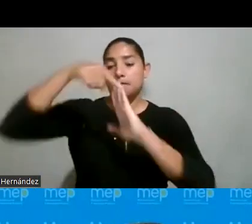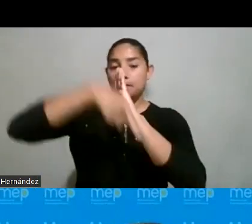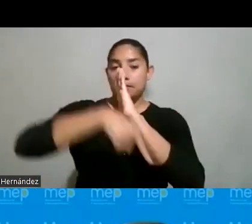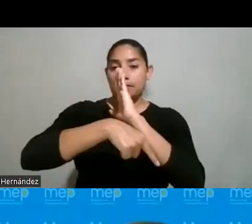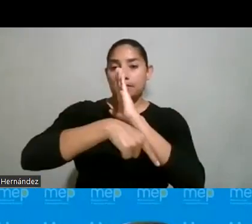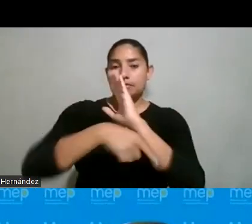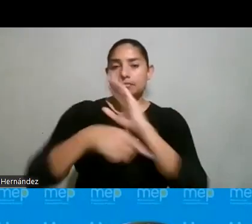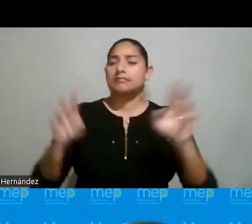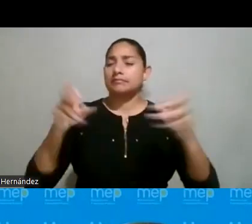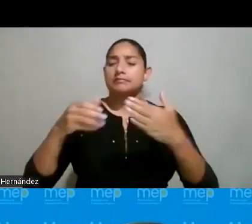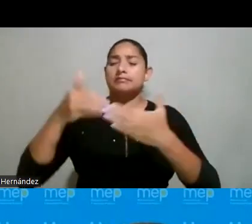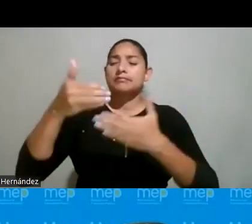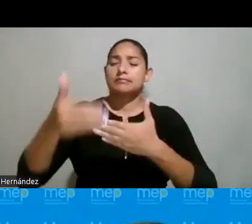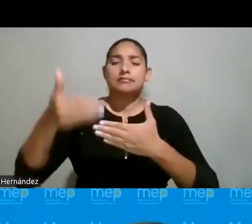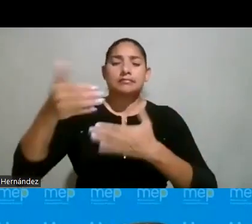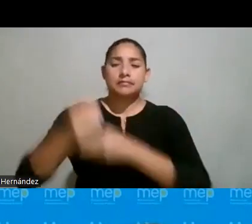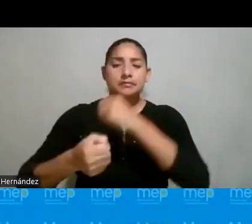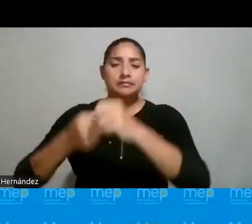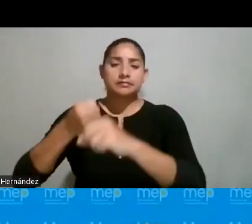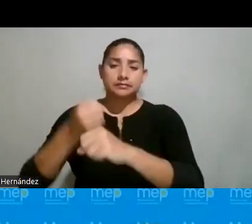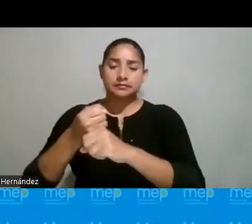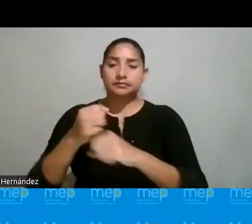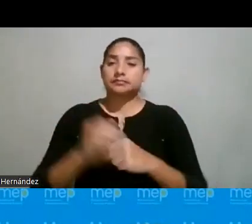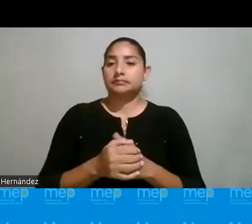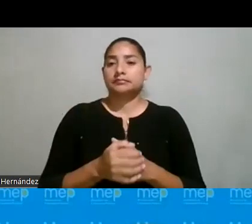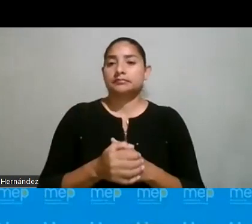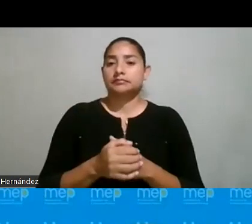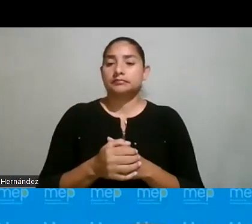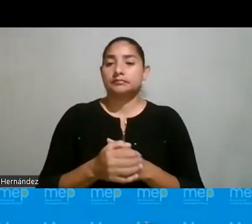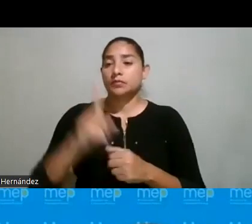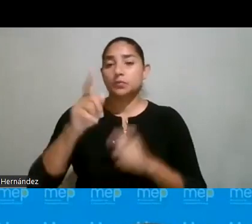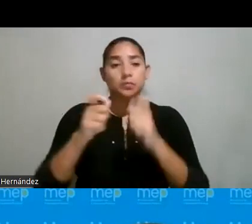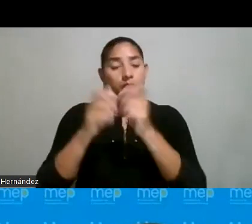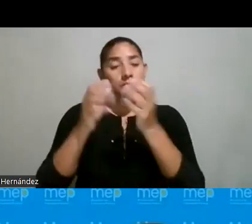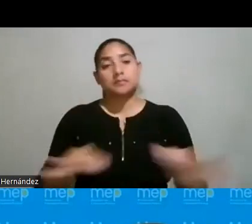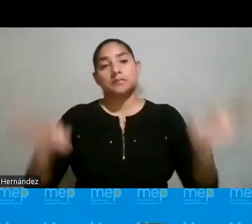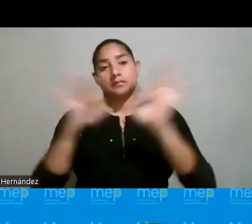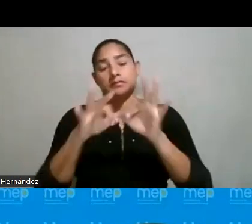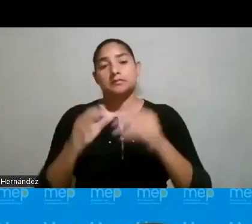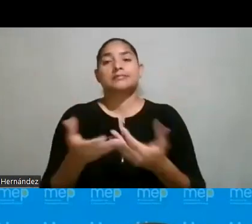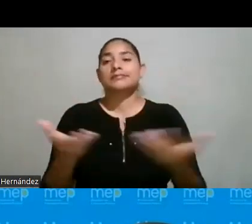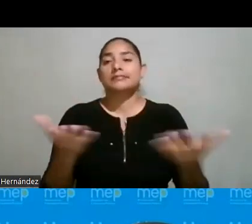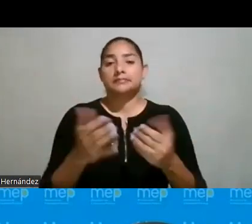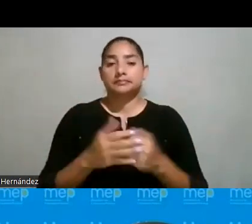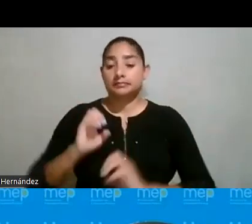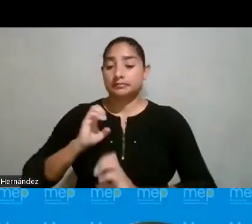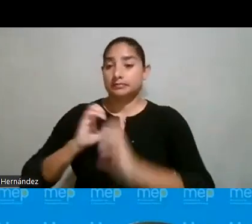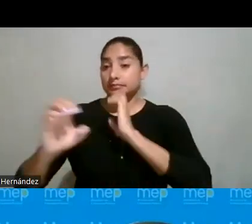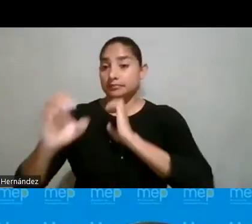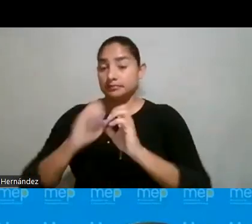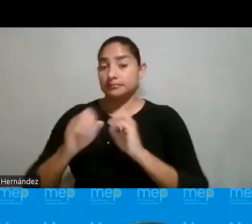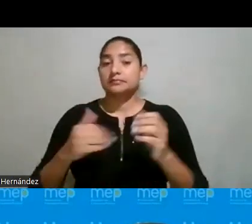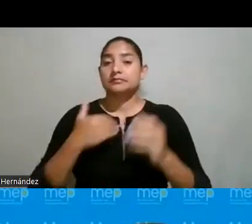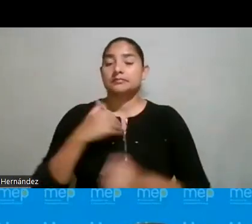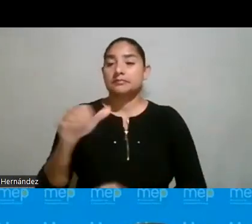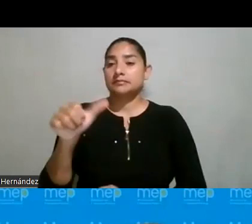próximos años. Un elemento importante acá es que la estrategia tiene 10